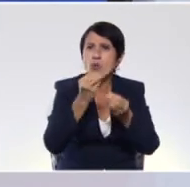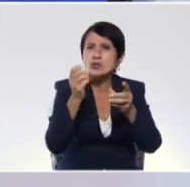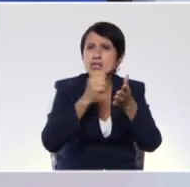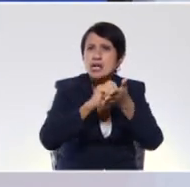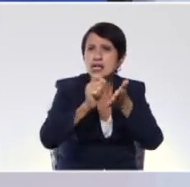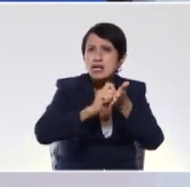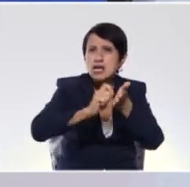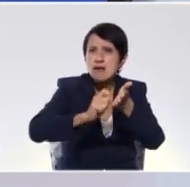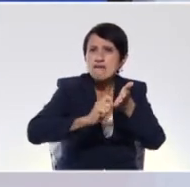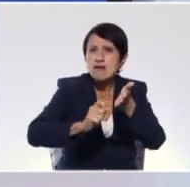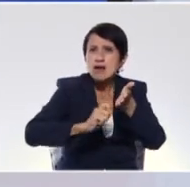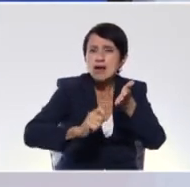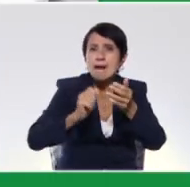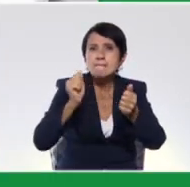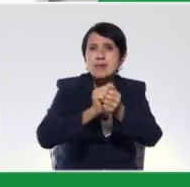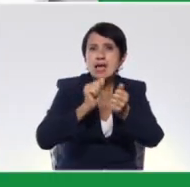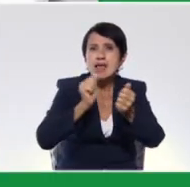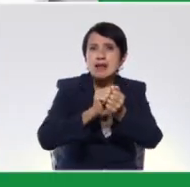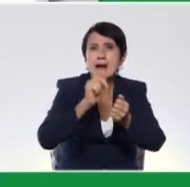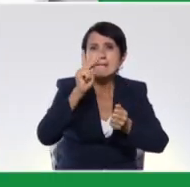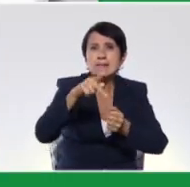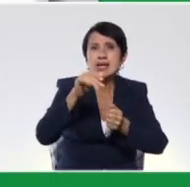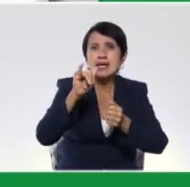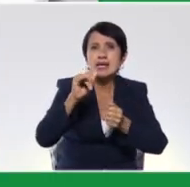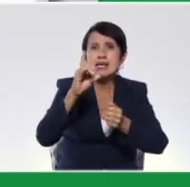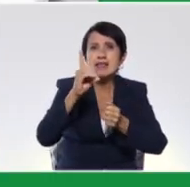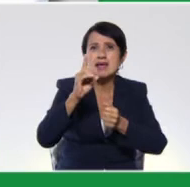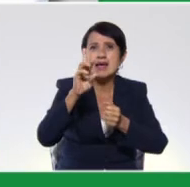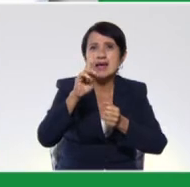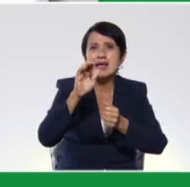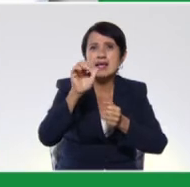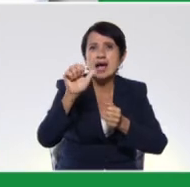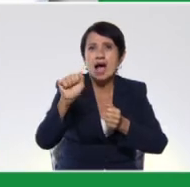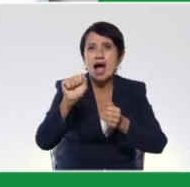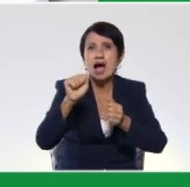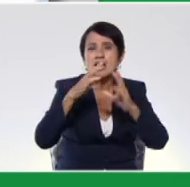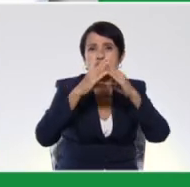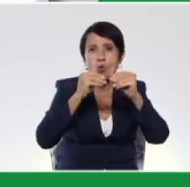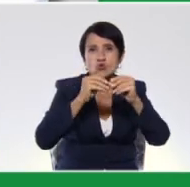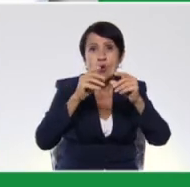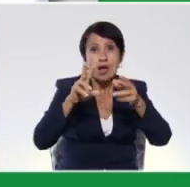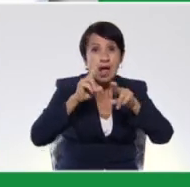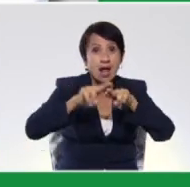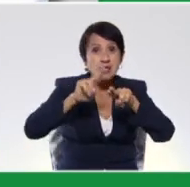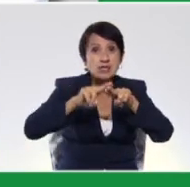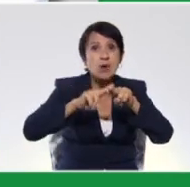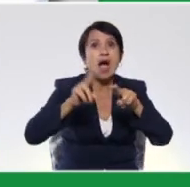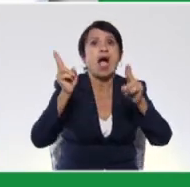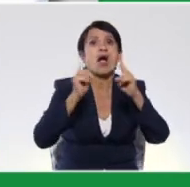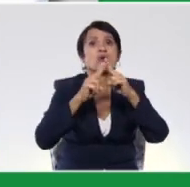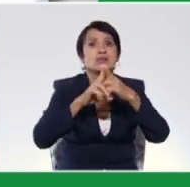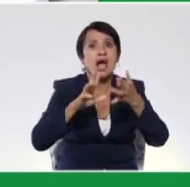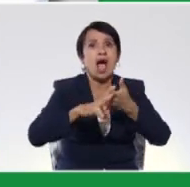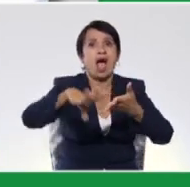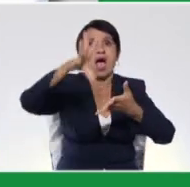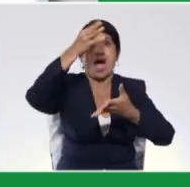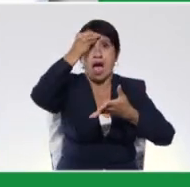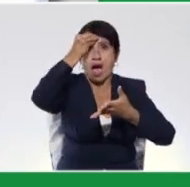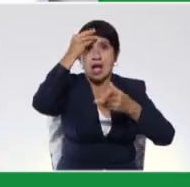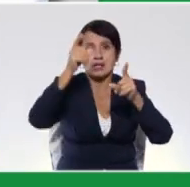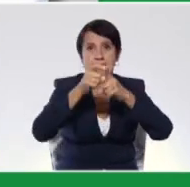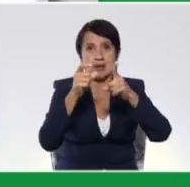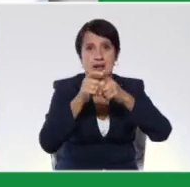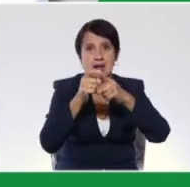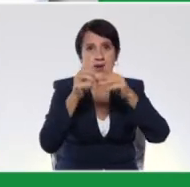escribe piedra? P-I-E-D-R-A. Eso nos va a permitir que el niño se vaya apropiando de la estructura de cada una de las